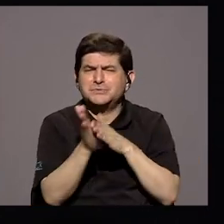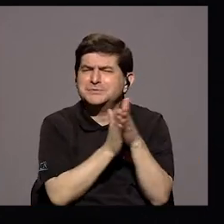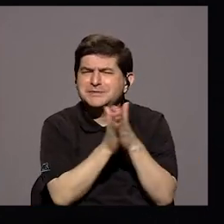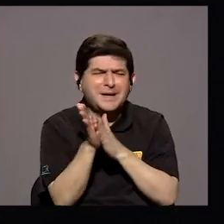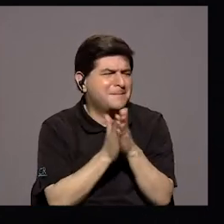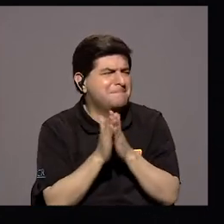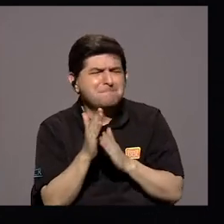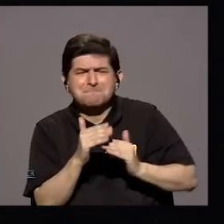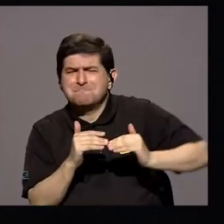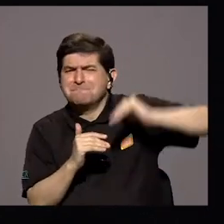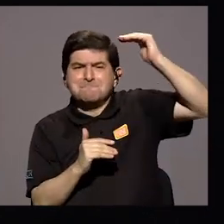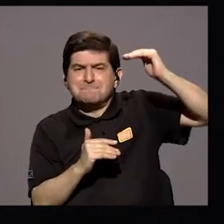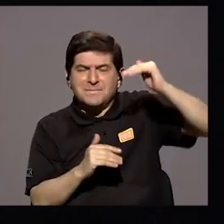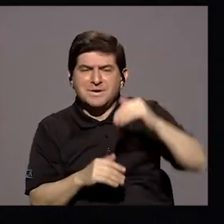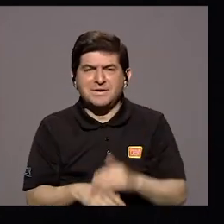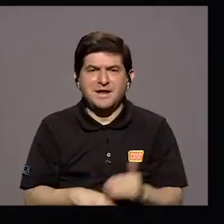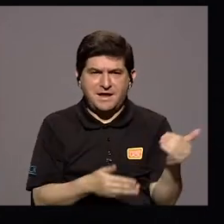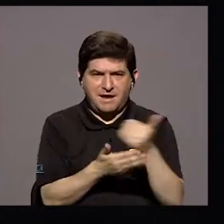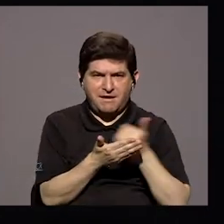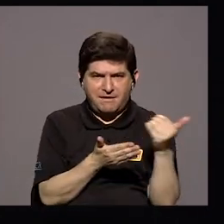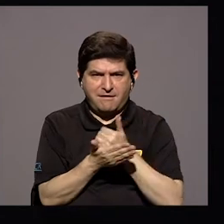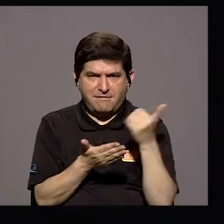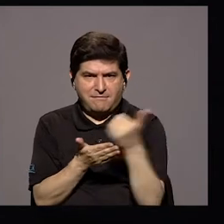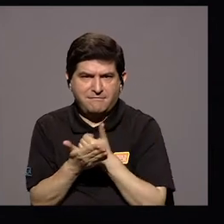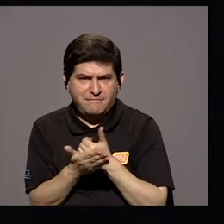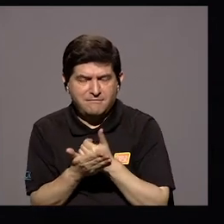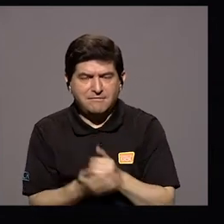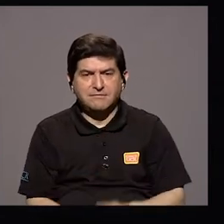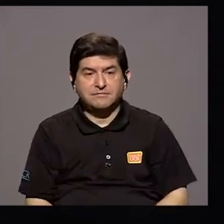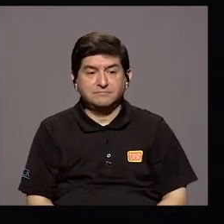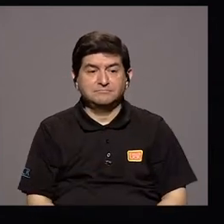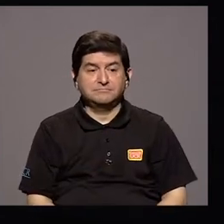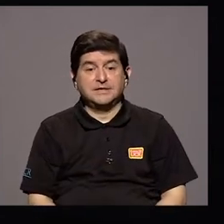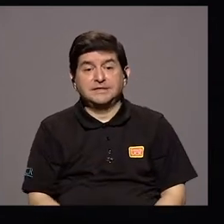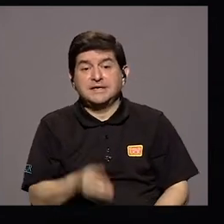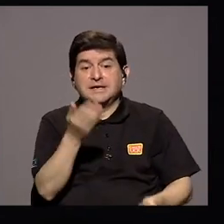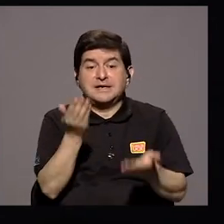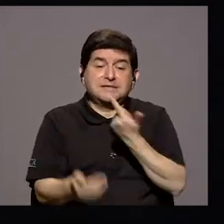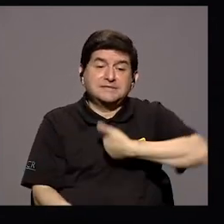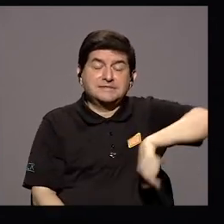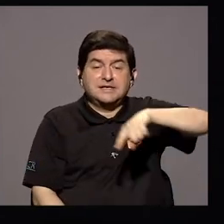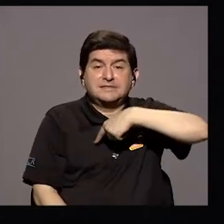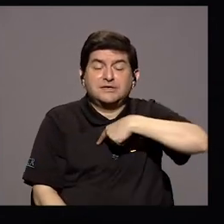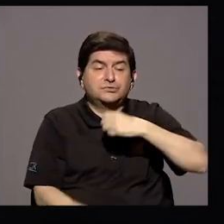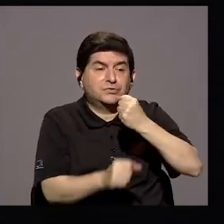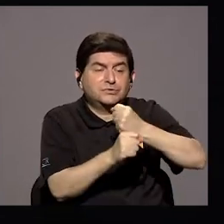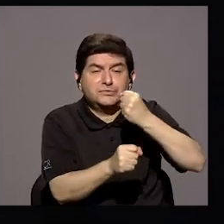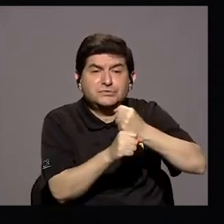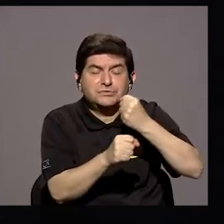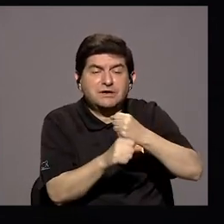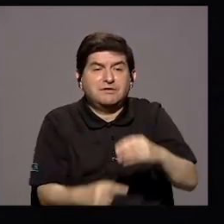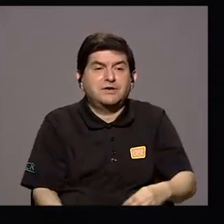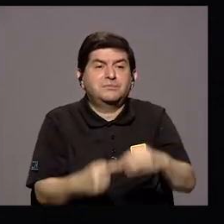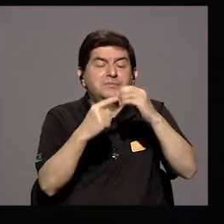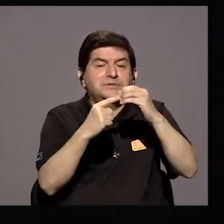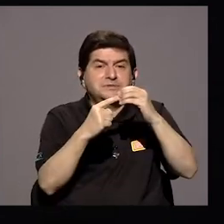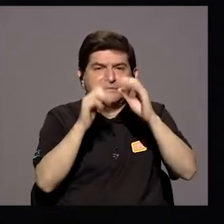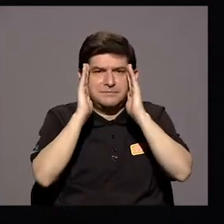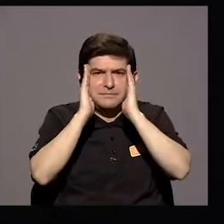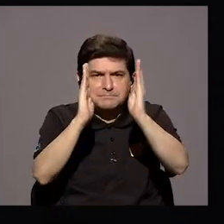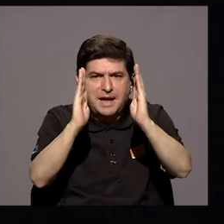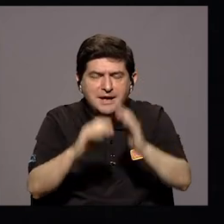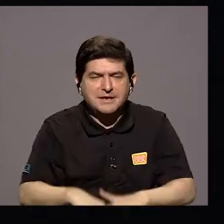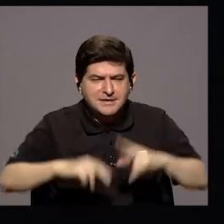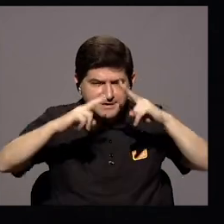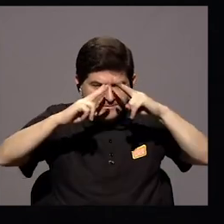maximizar Esos recursos Y entre las cosas Que tenemos Como tareas Prioritarias